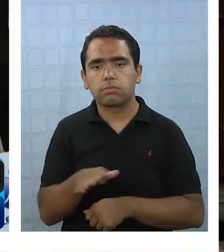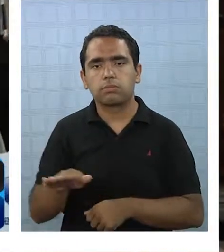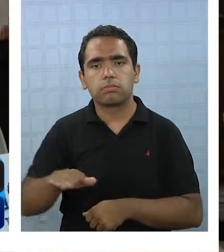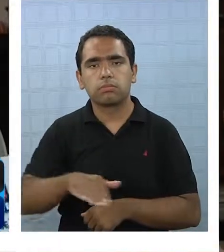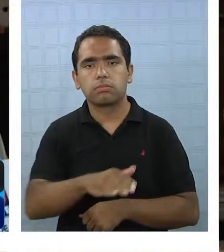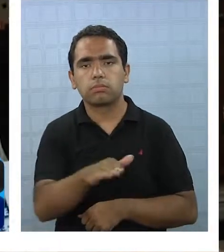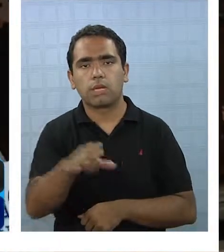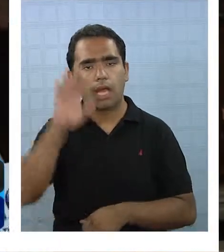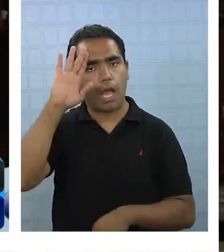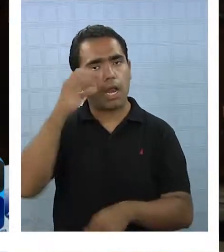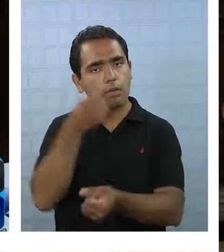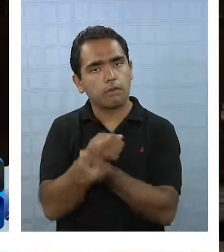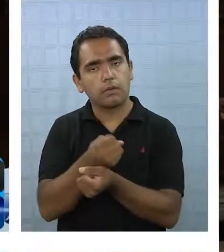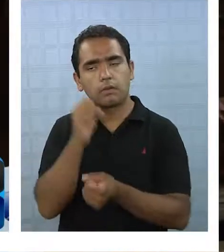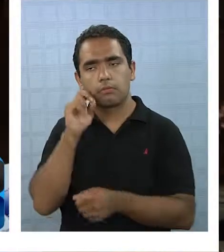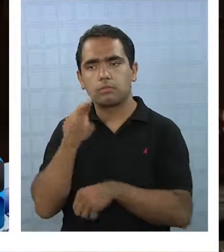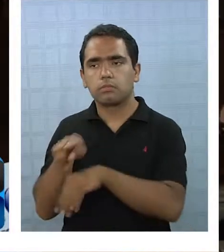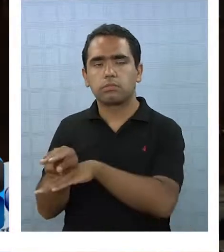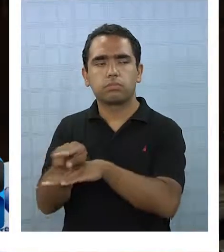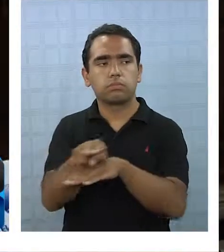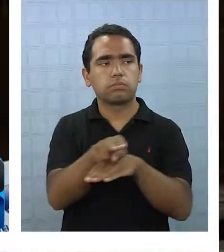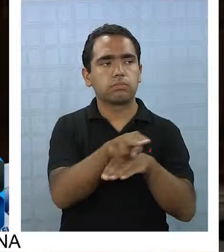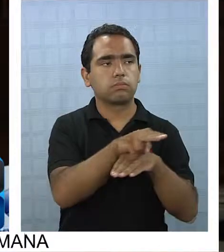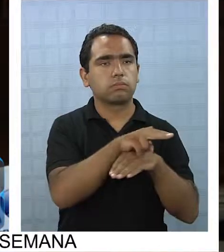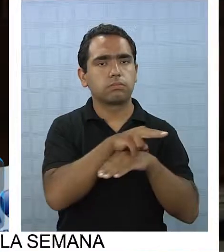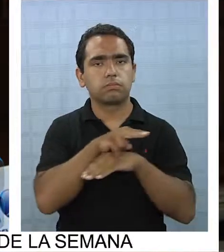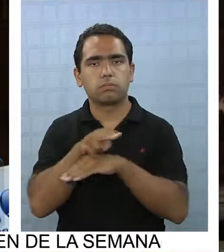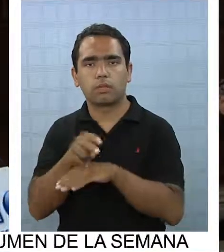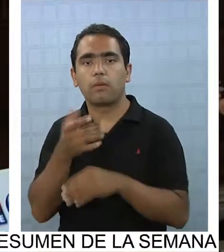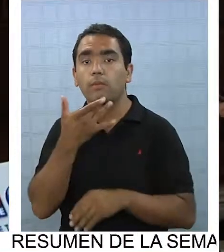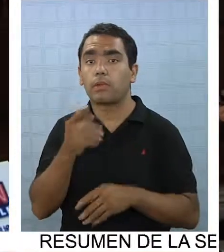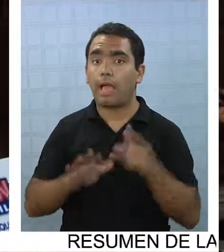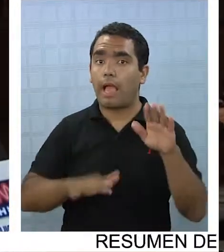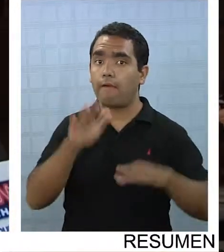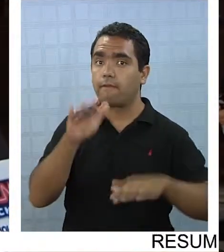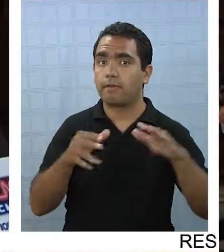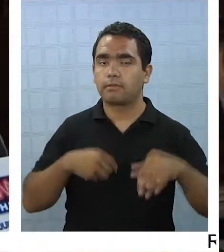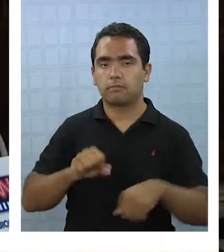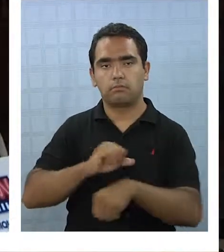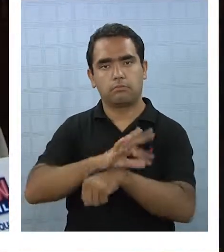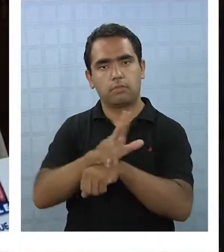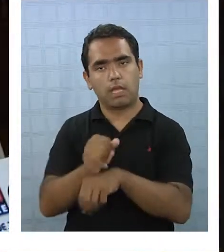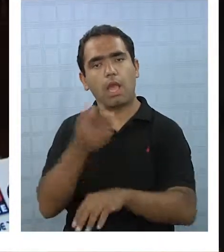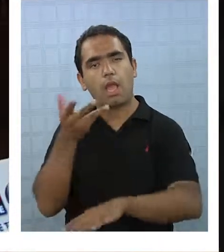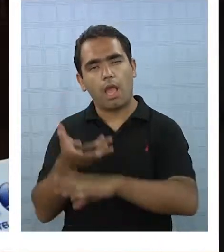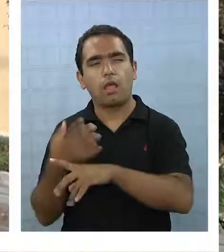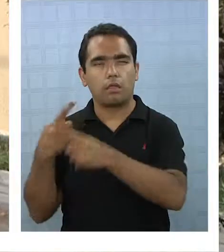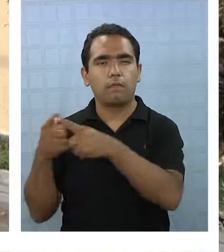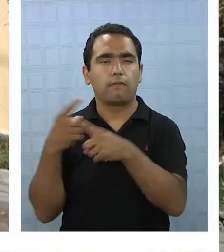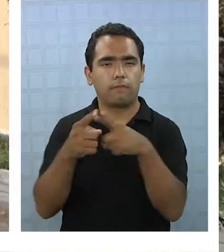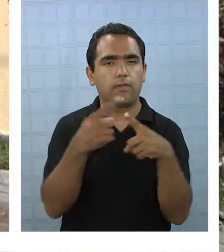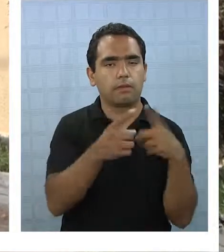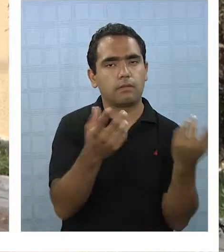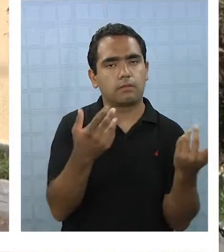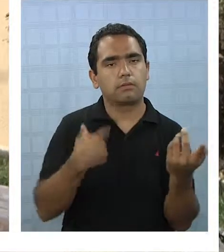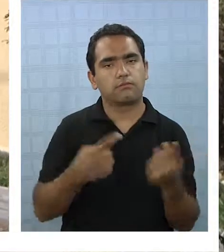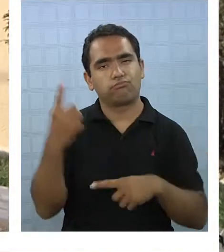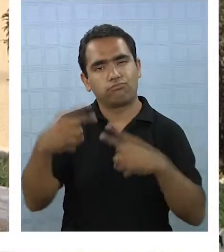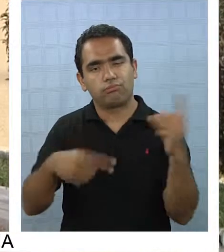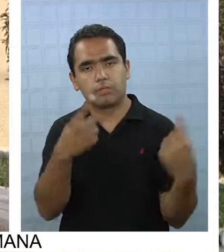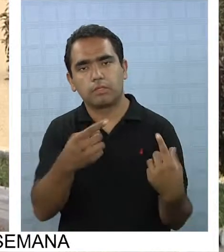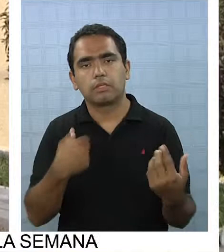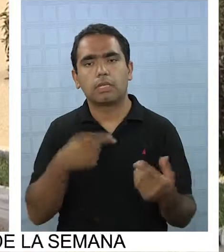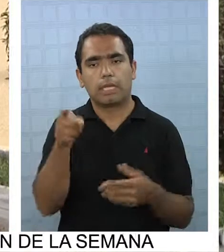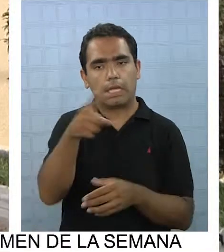algunos carabineros para que no ocurran delitos porque hay diferentes demandas de la comunidad que está